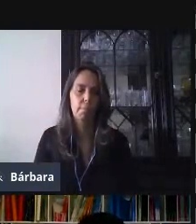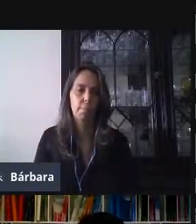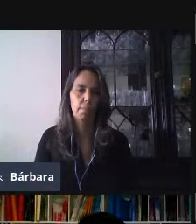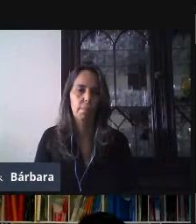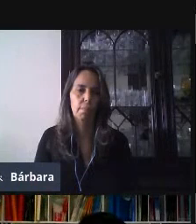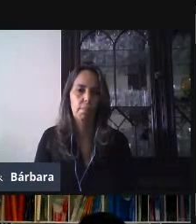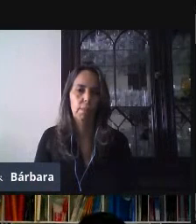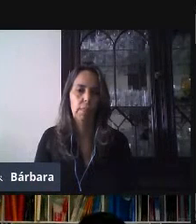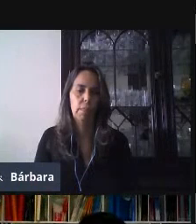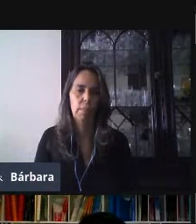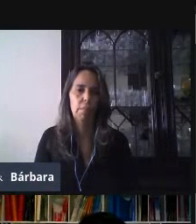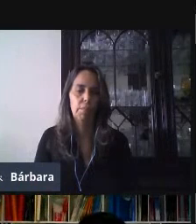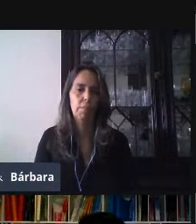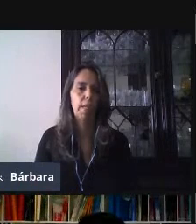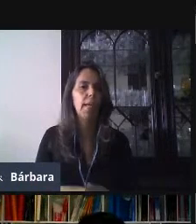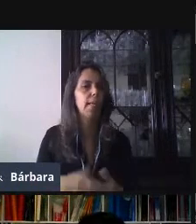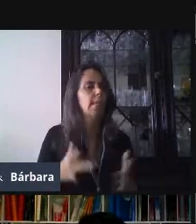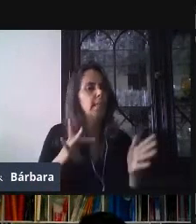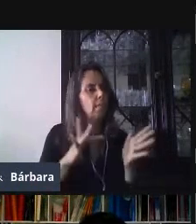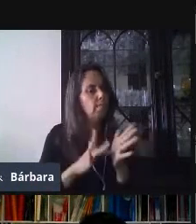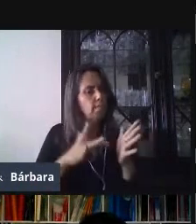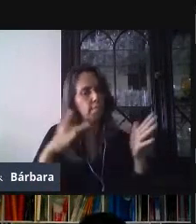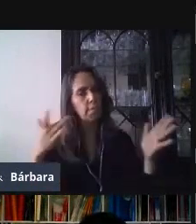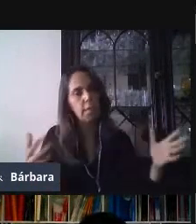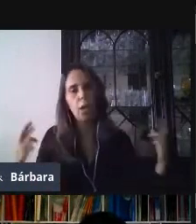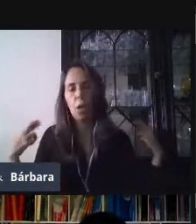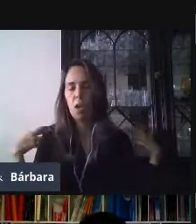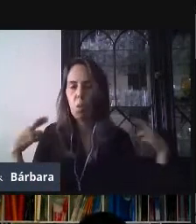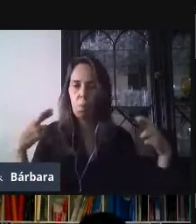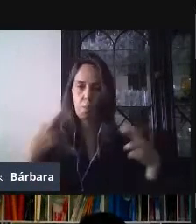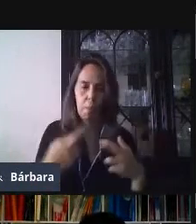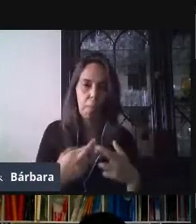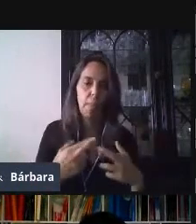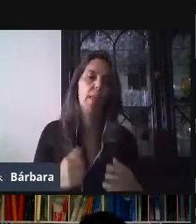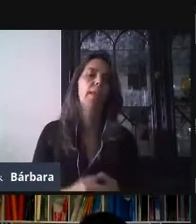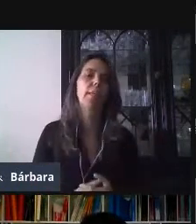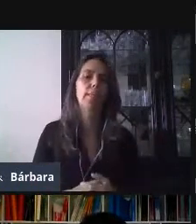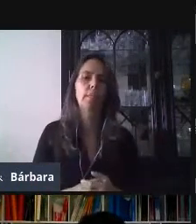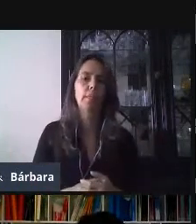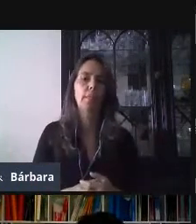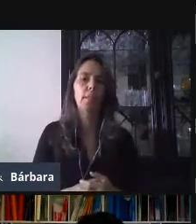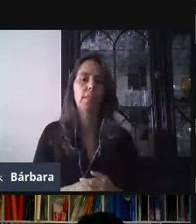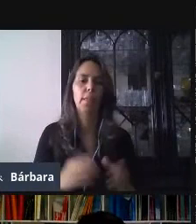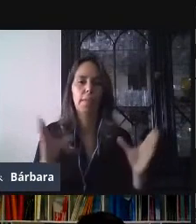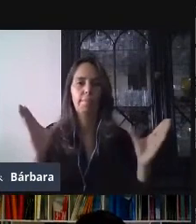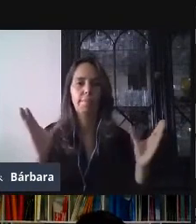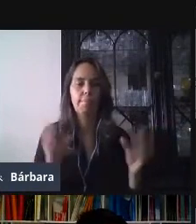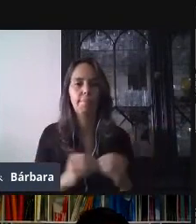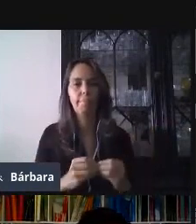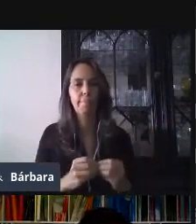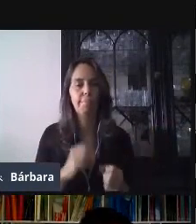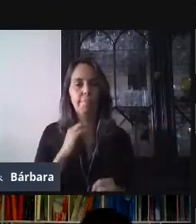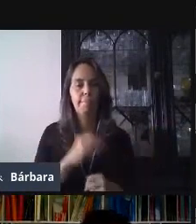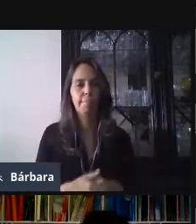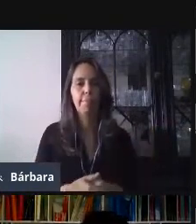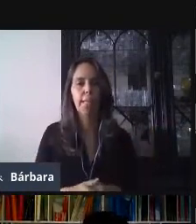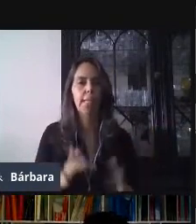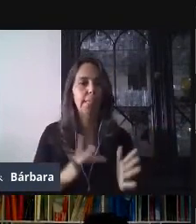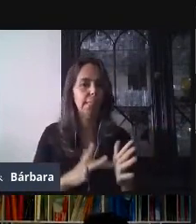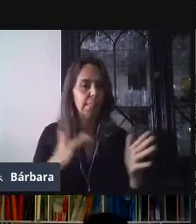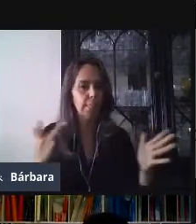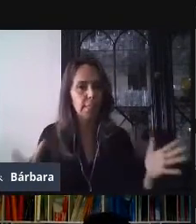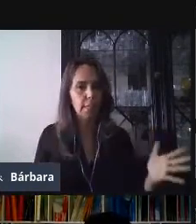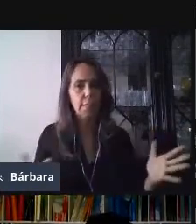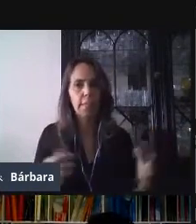Perfecto. Pues, Isra, muchísimas, muchísimas gracias. Maestras, maestros, llegamos ahora sí al cierre de esta sesión. Les agradecemos muchísimo, Israel,